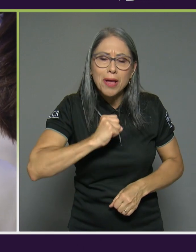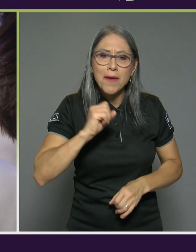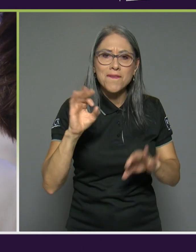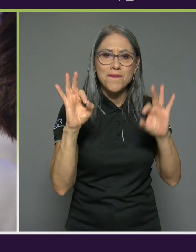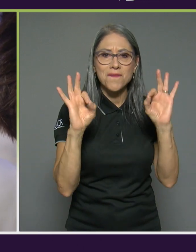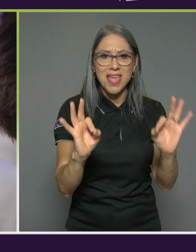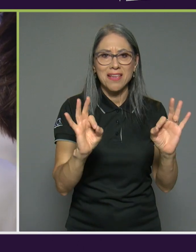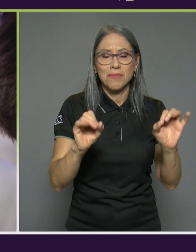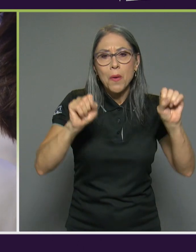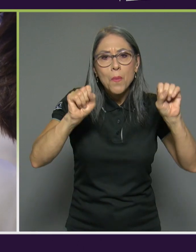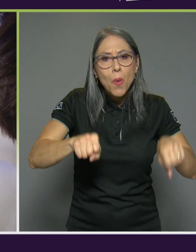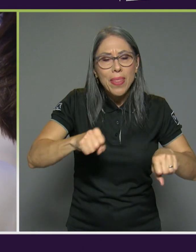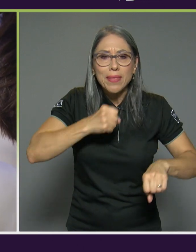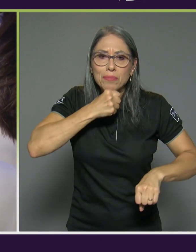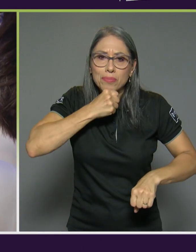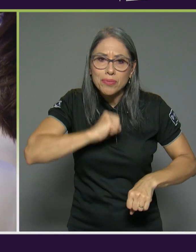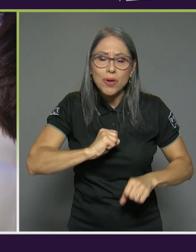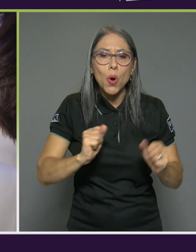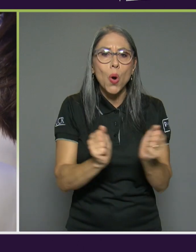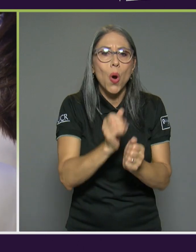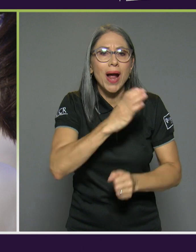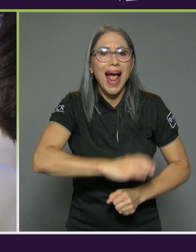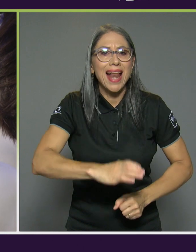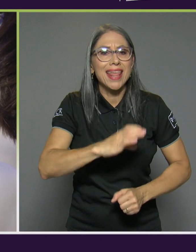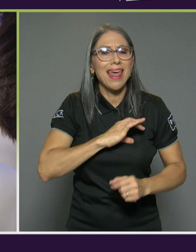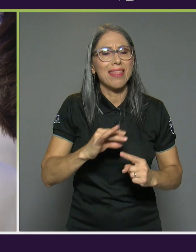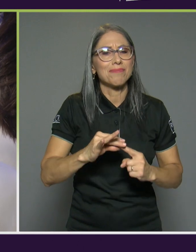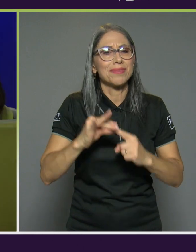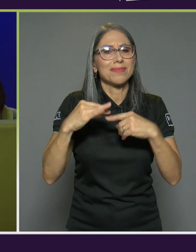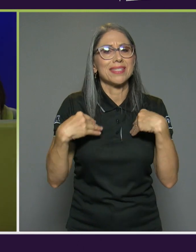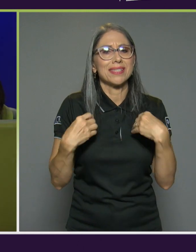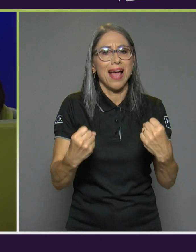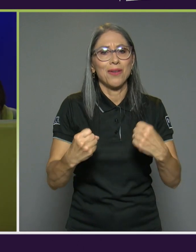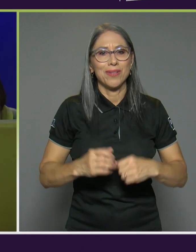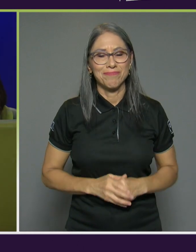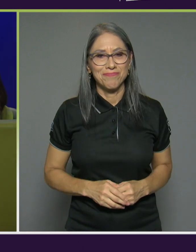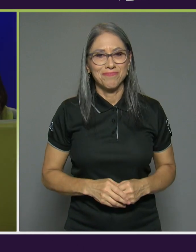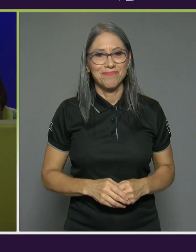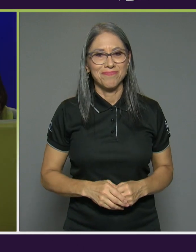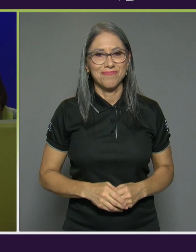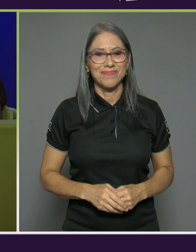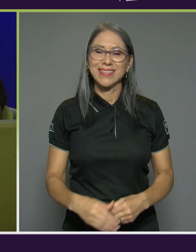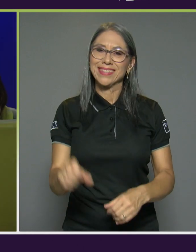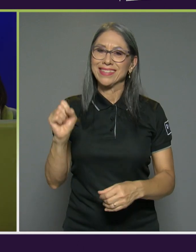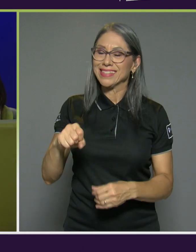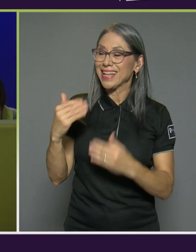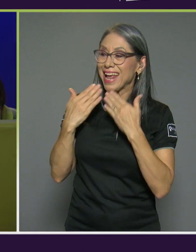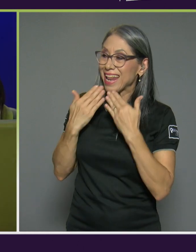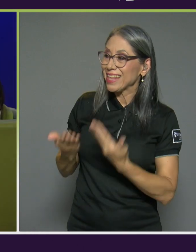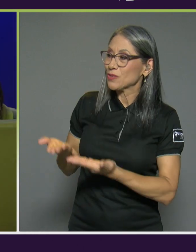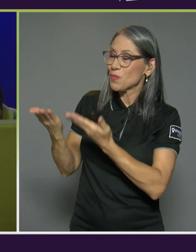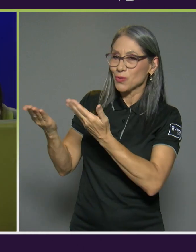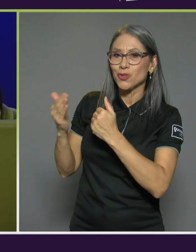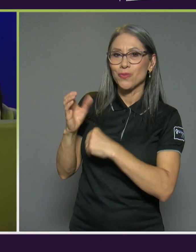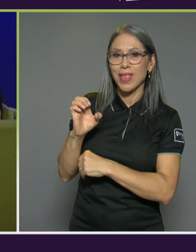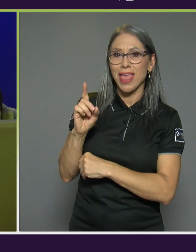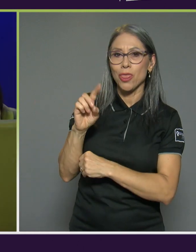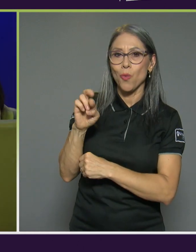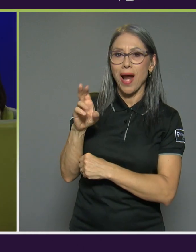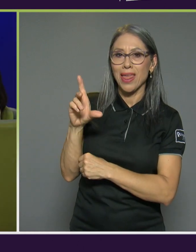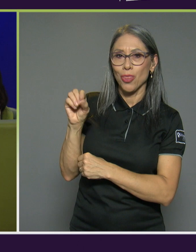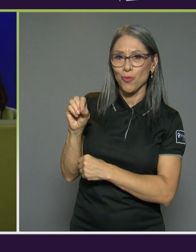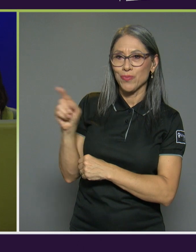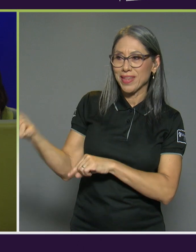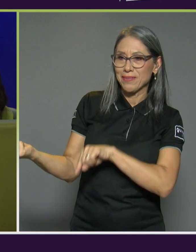envejecer con calidad y sobre todo saludablemente así es le agradezco muchísimo Eduardo que nos haya acompañado